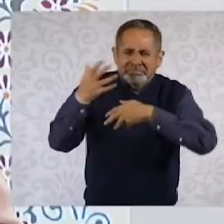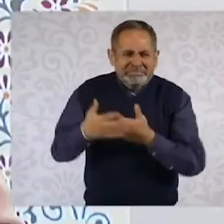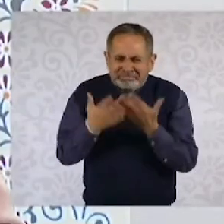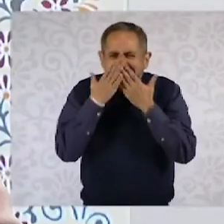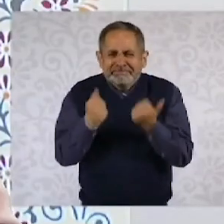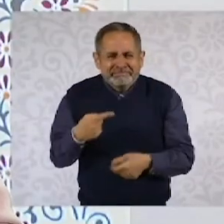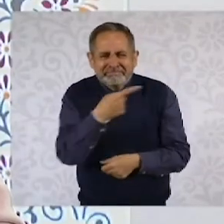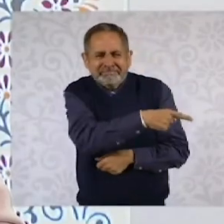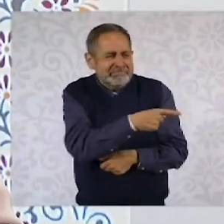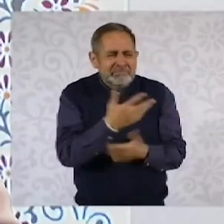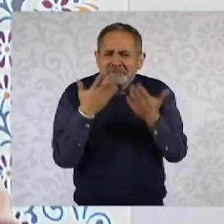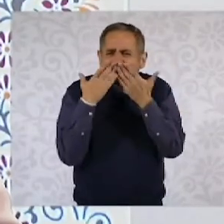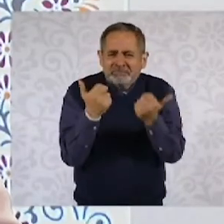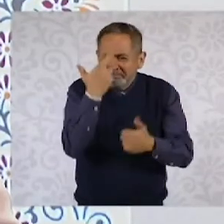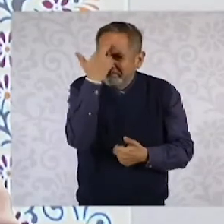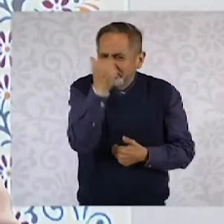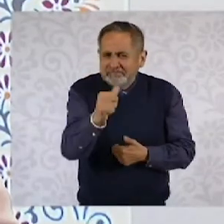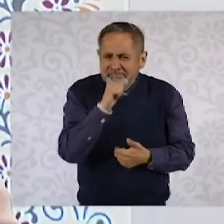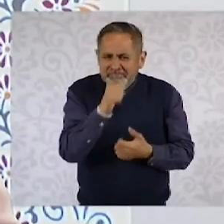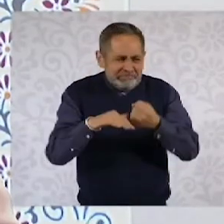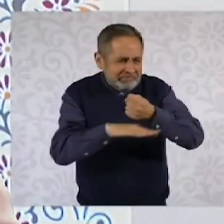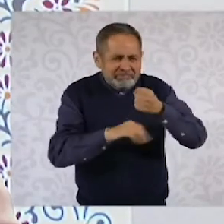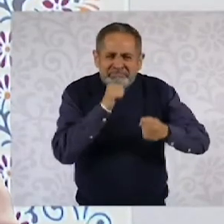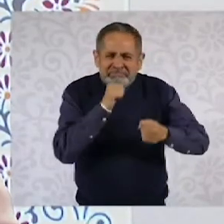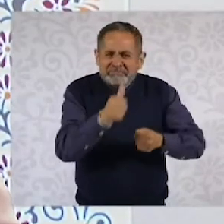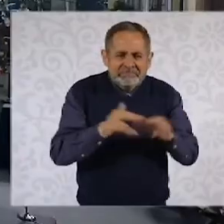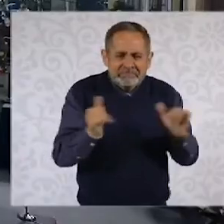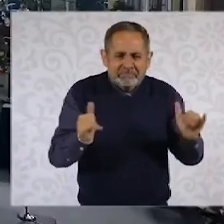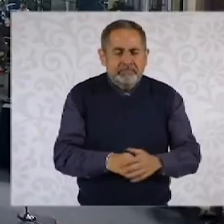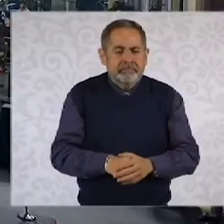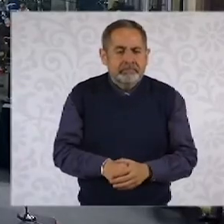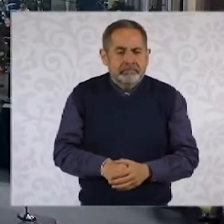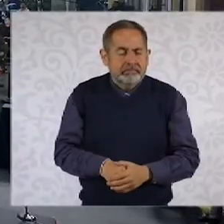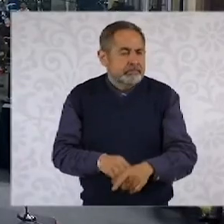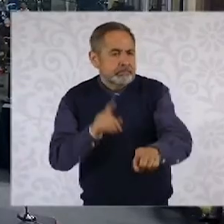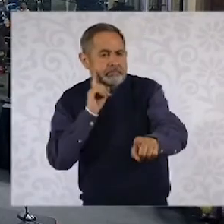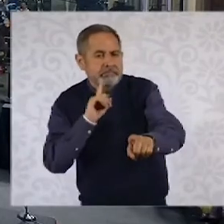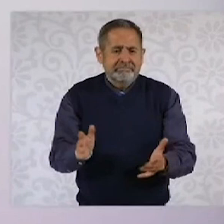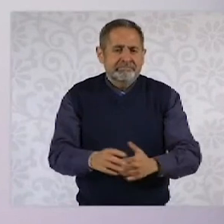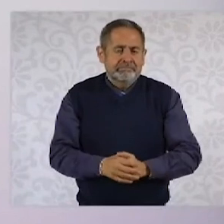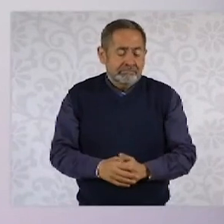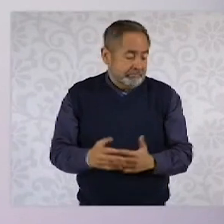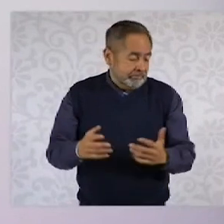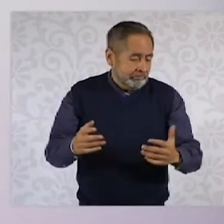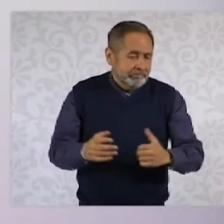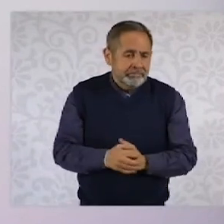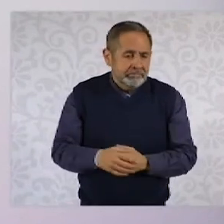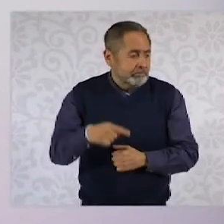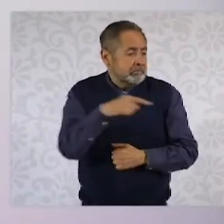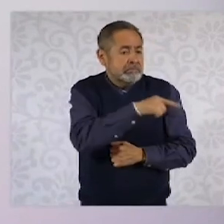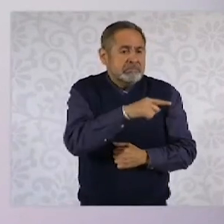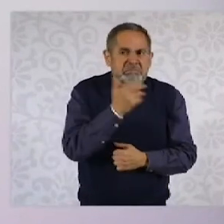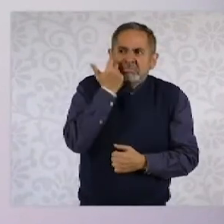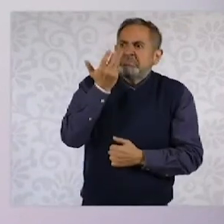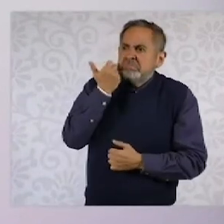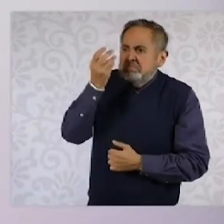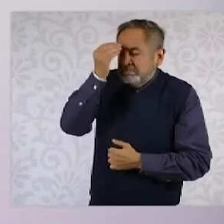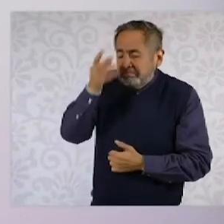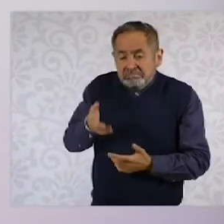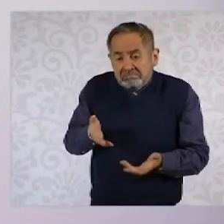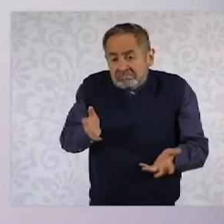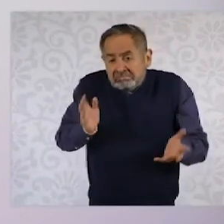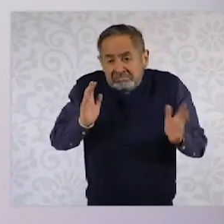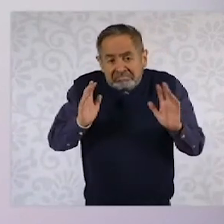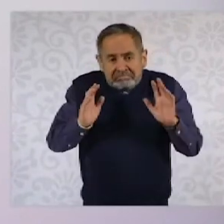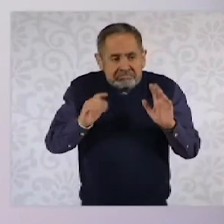gobierno autoritario y afirmó que no van a caer en ninguna provocación. ¿Qué pretendan ellos? Yo pienso que